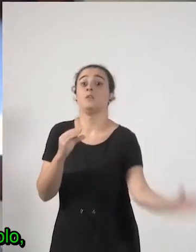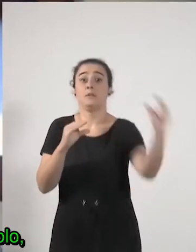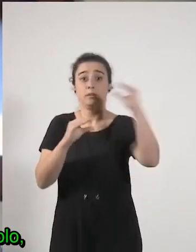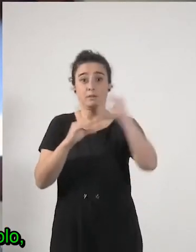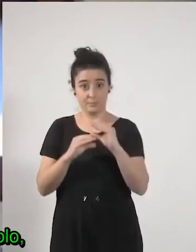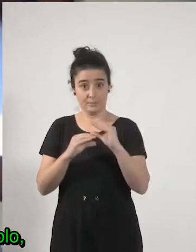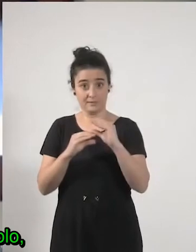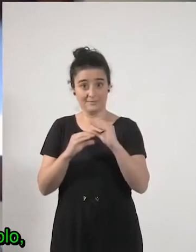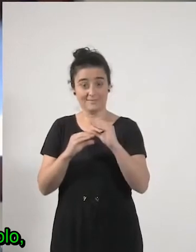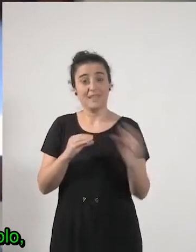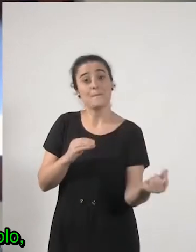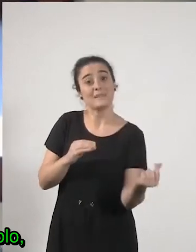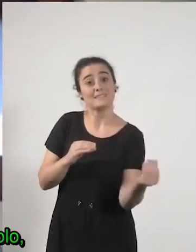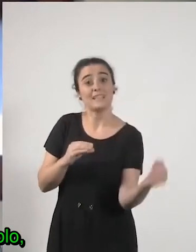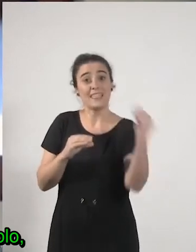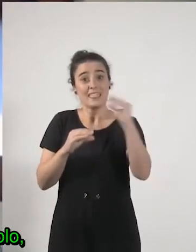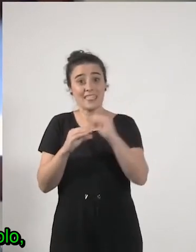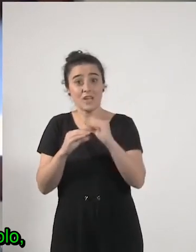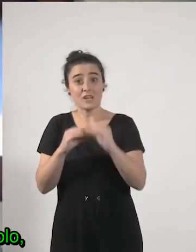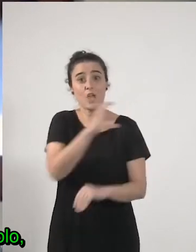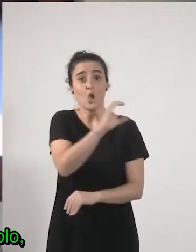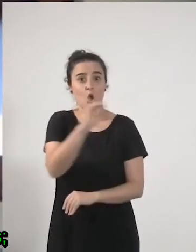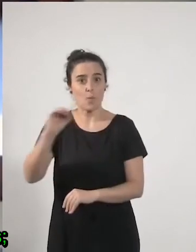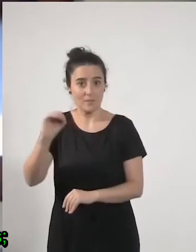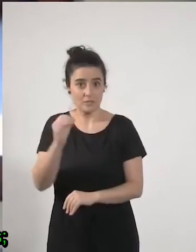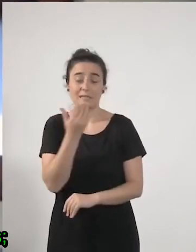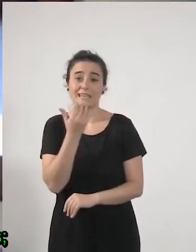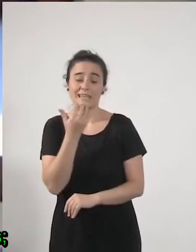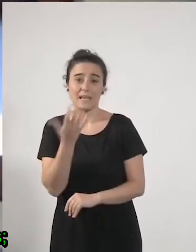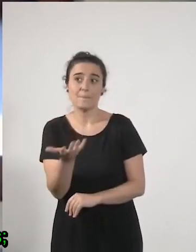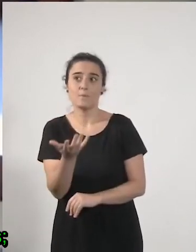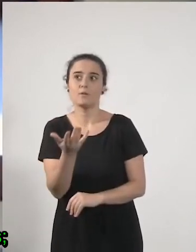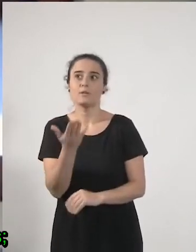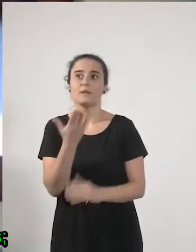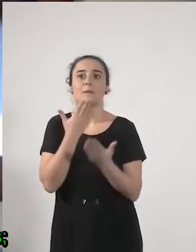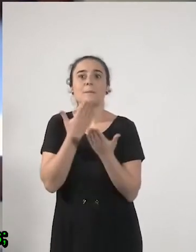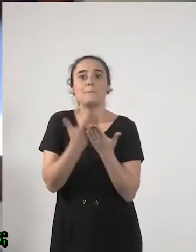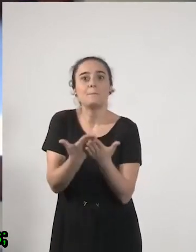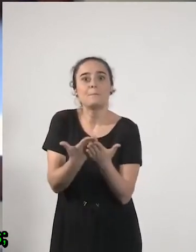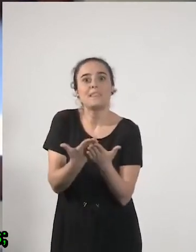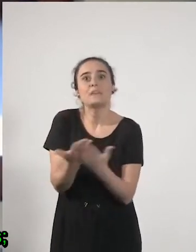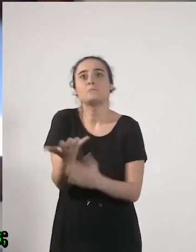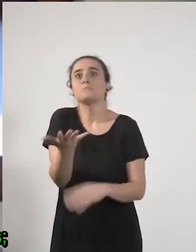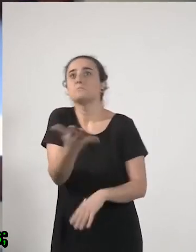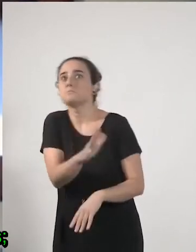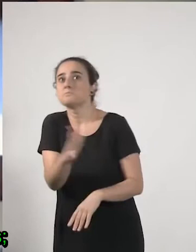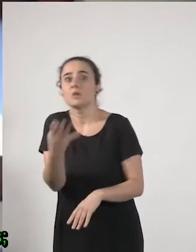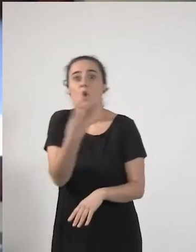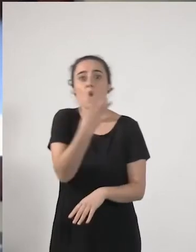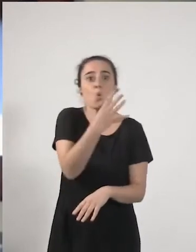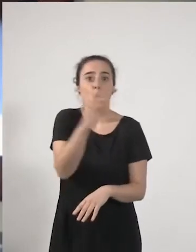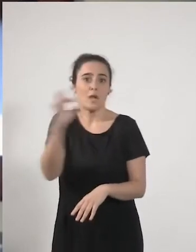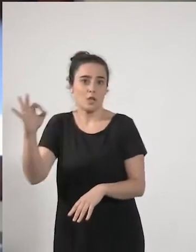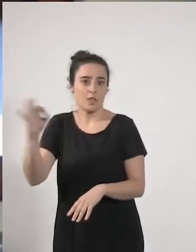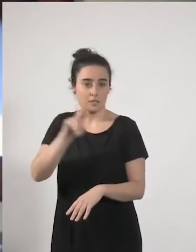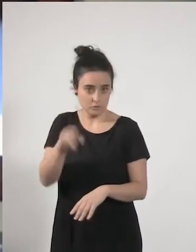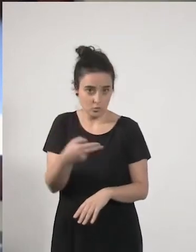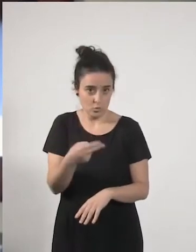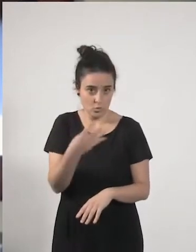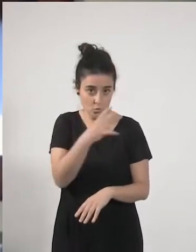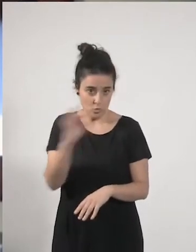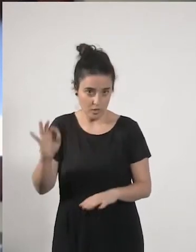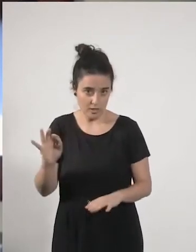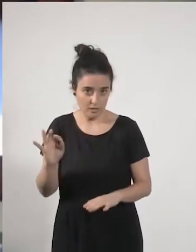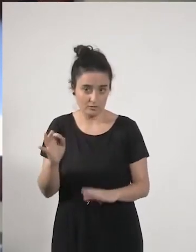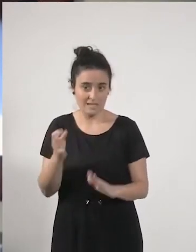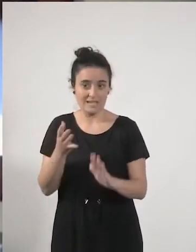y esa prestación que comisiones obreras por ejemplo la pide de alrededor de 400 euros o sea que